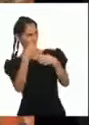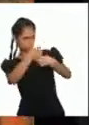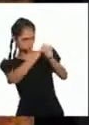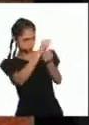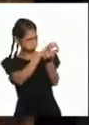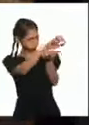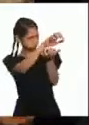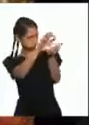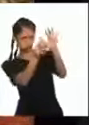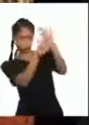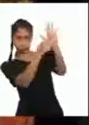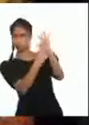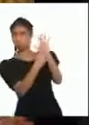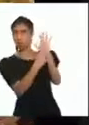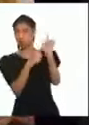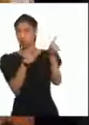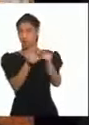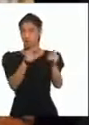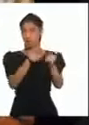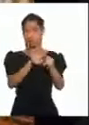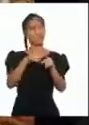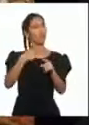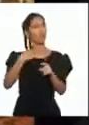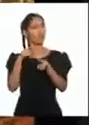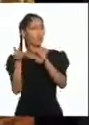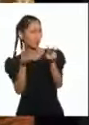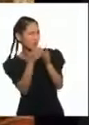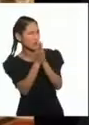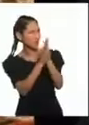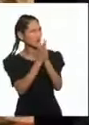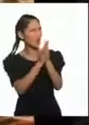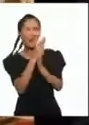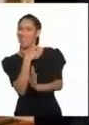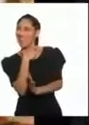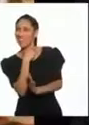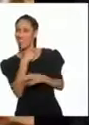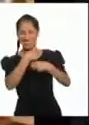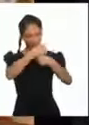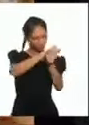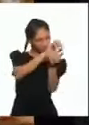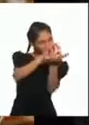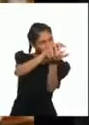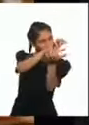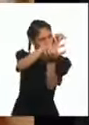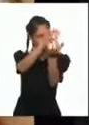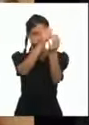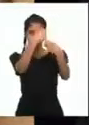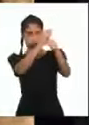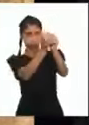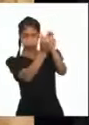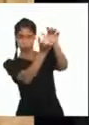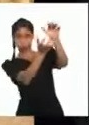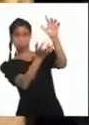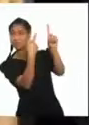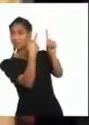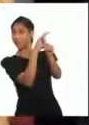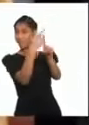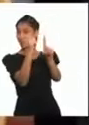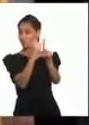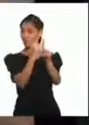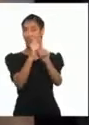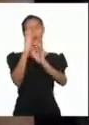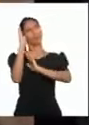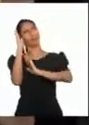era mi pasión, ¿no? De la cual adquirí muy buenas piezas, ¿no? Que tienen grandes coleccionistas en Lima Siempre me llamó la atención para poder